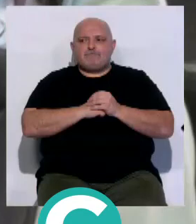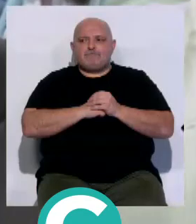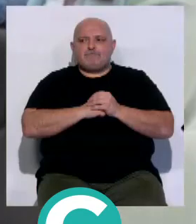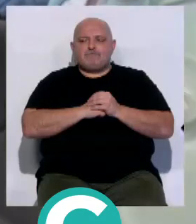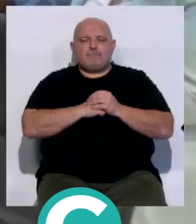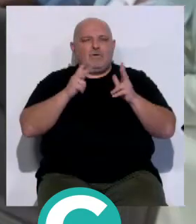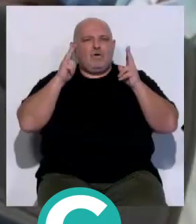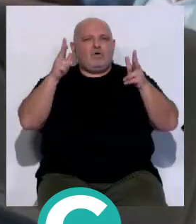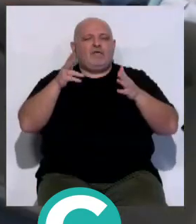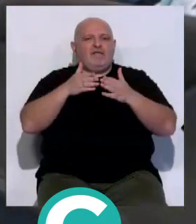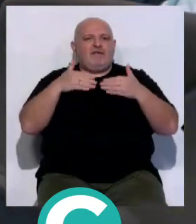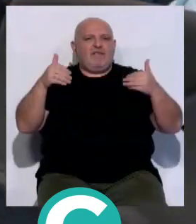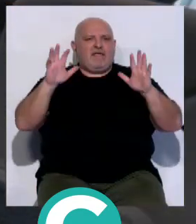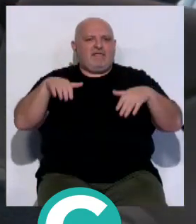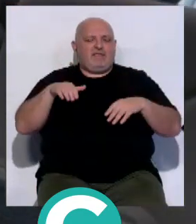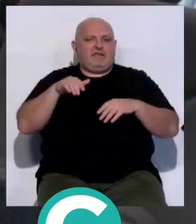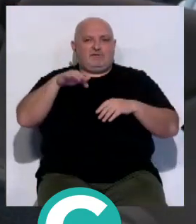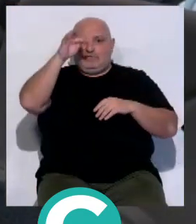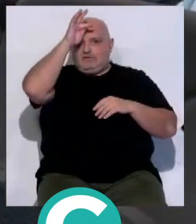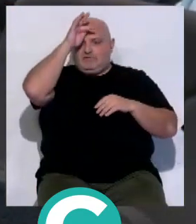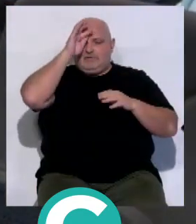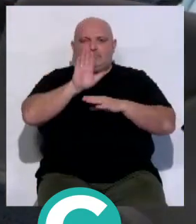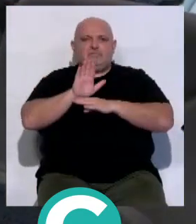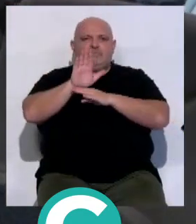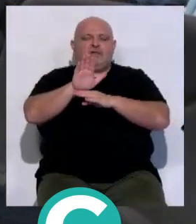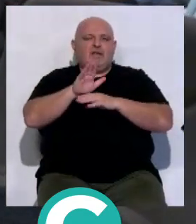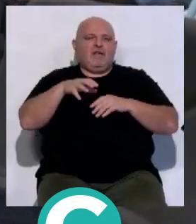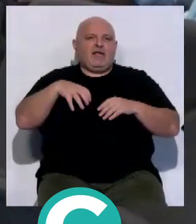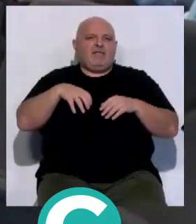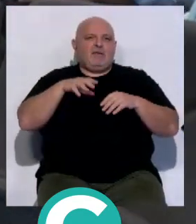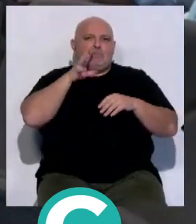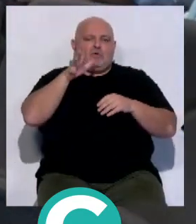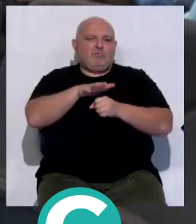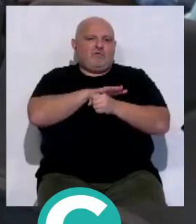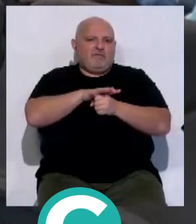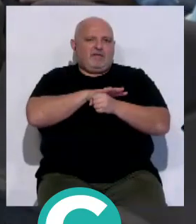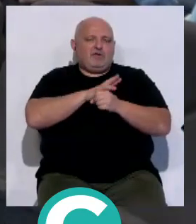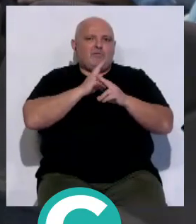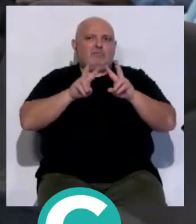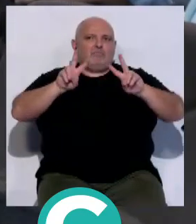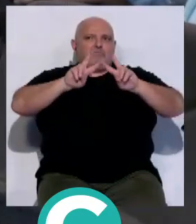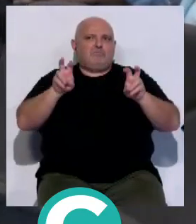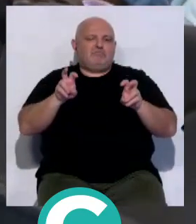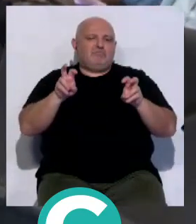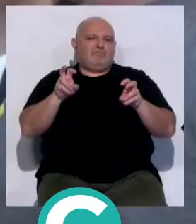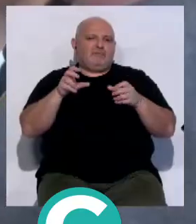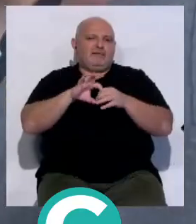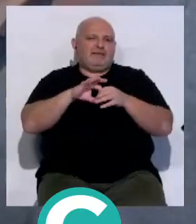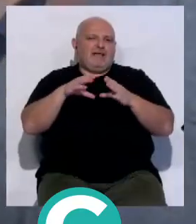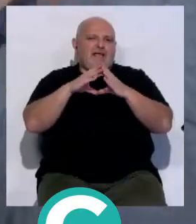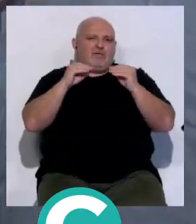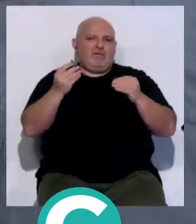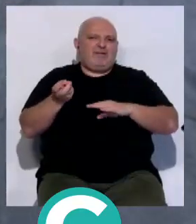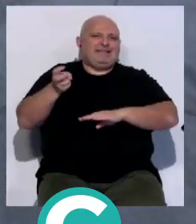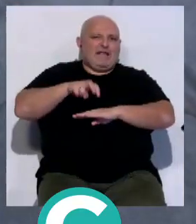El Hotel Bahía de Cádiz ha acogido este domingo el acto de presentación de candidaturas provinciales bajo la formación de confluencias andaluces